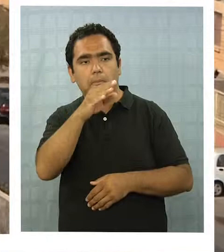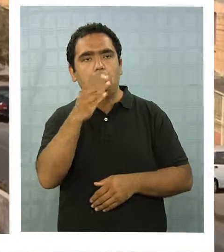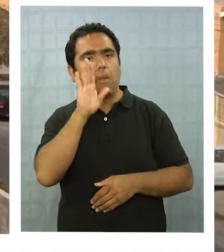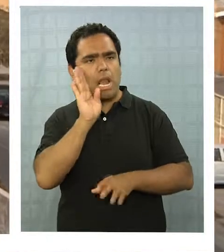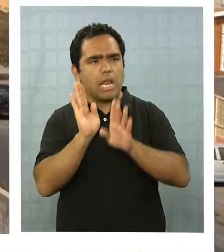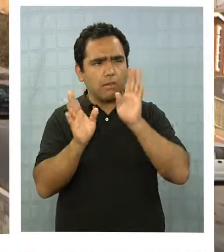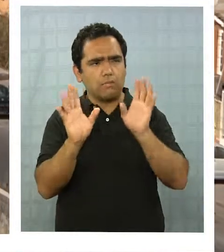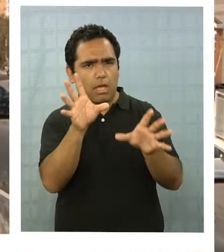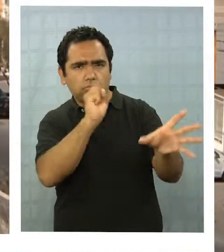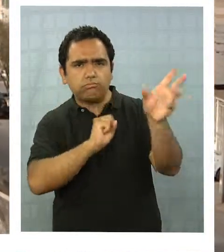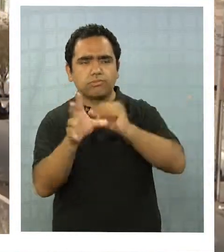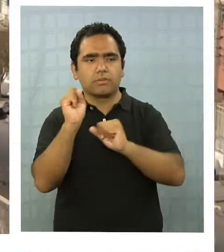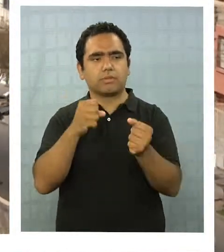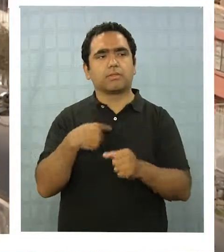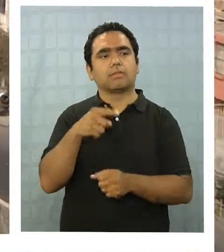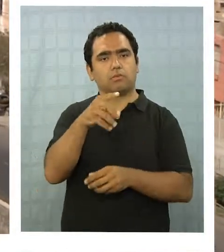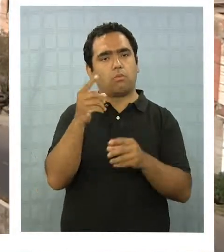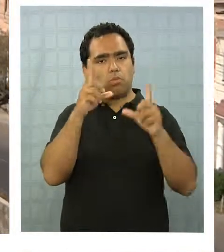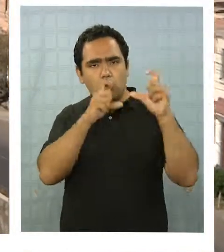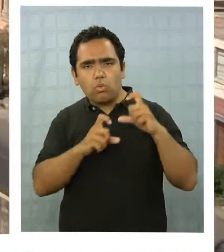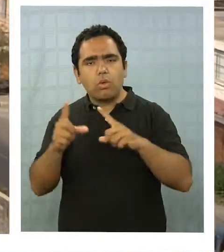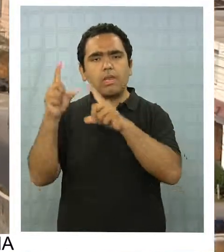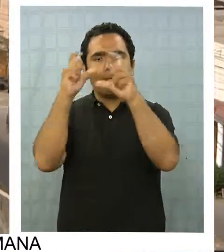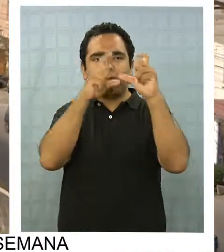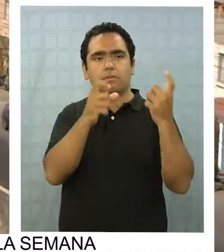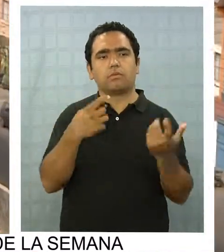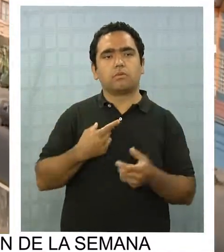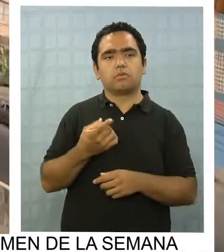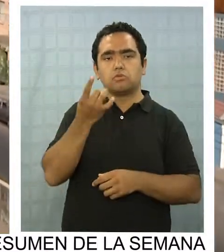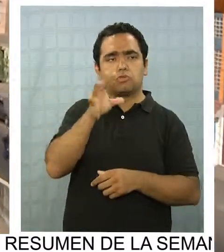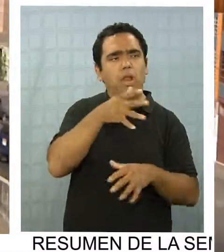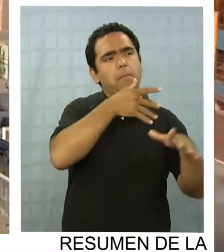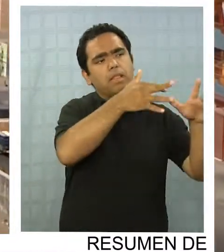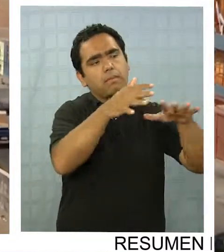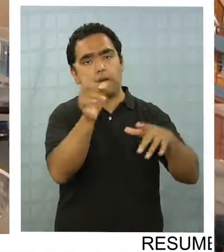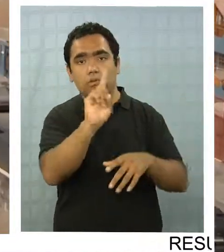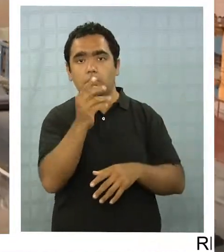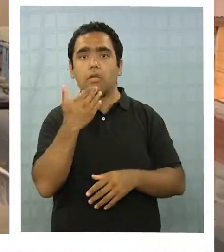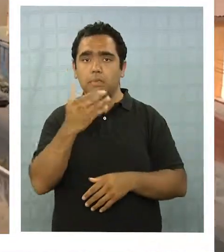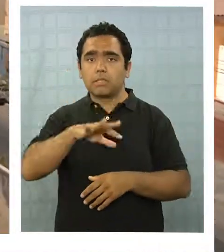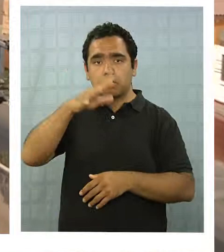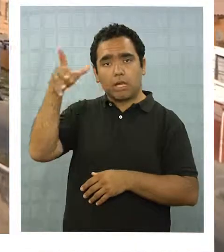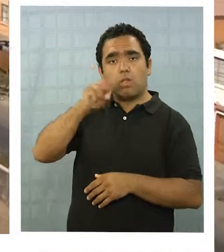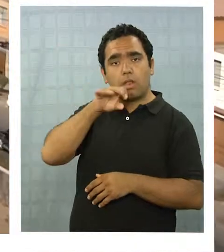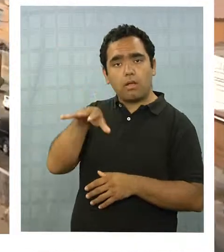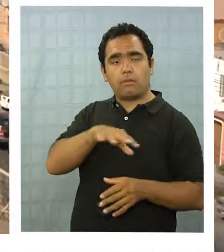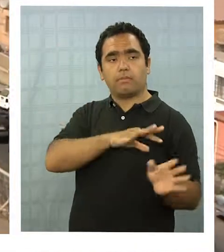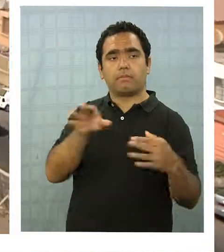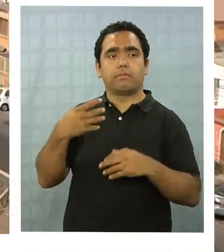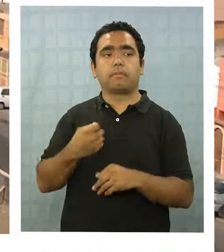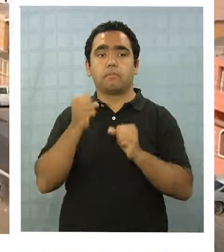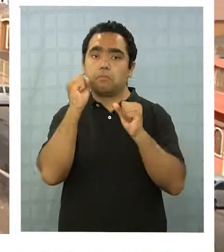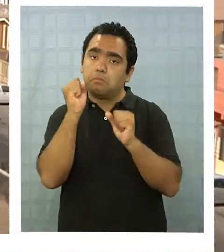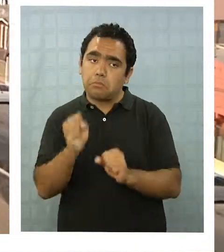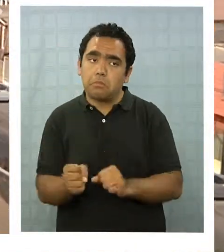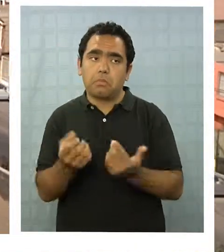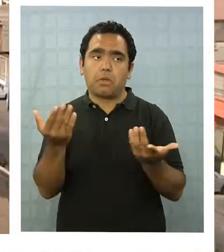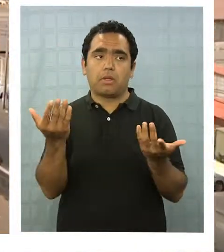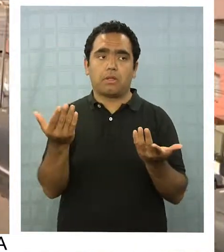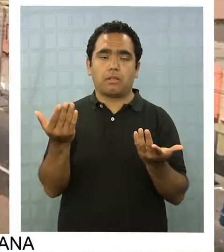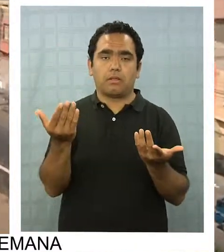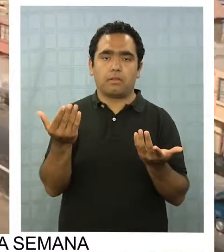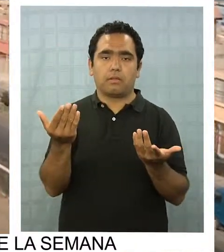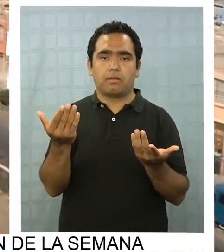generar otro foco de atracción turística, además de la costanera. Sí se podrían hacer intervenciones con respecto